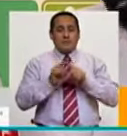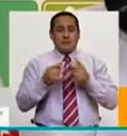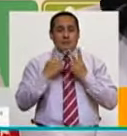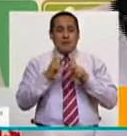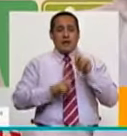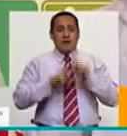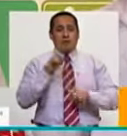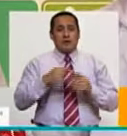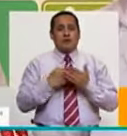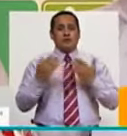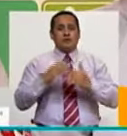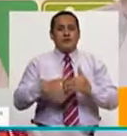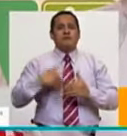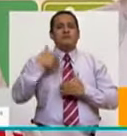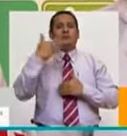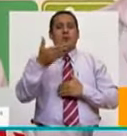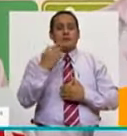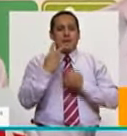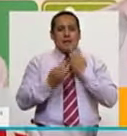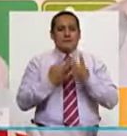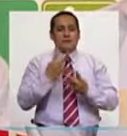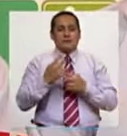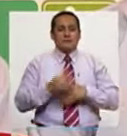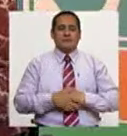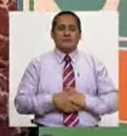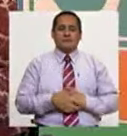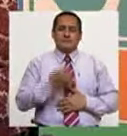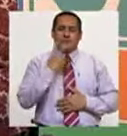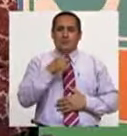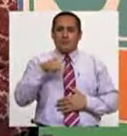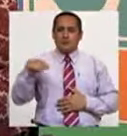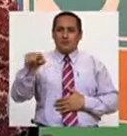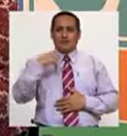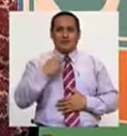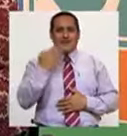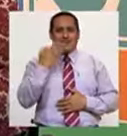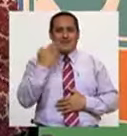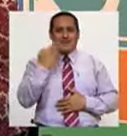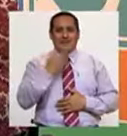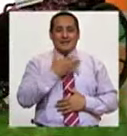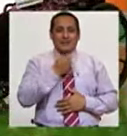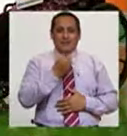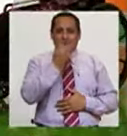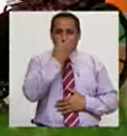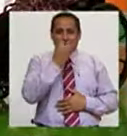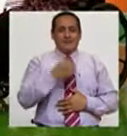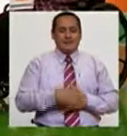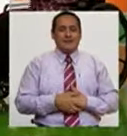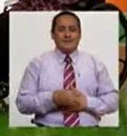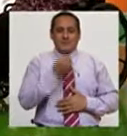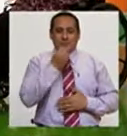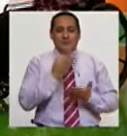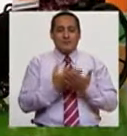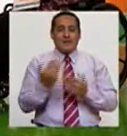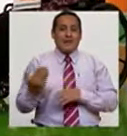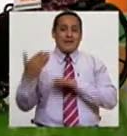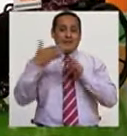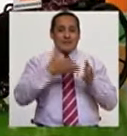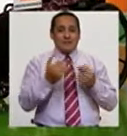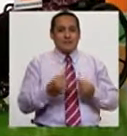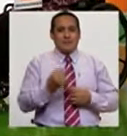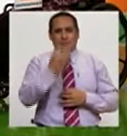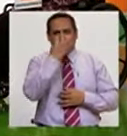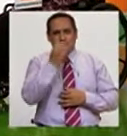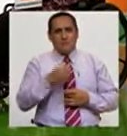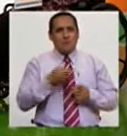veces es una consecuencia que llega después de la visita. Bueno, yo lo que veo es que ustedes son súper divertidos. De verdad, desde que entraron acá al set nos han estado